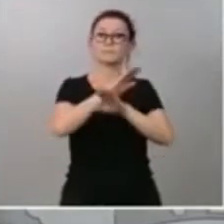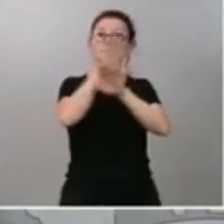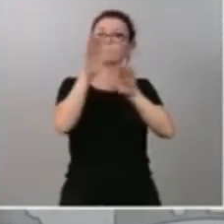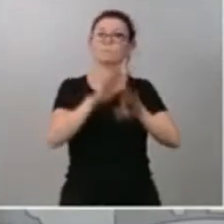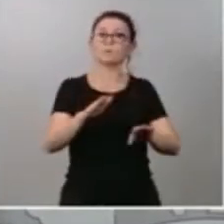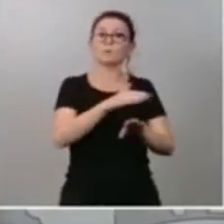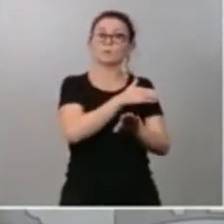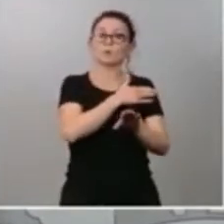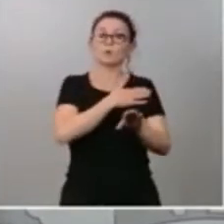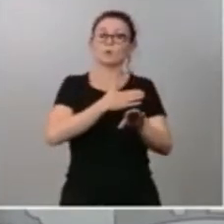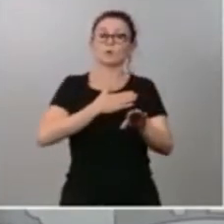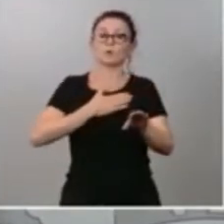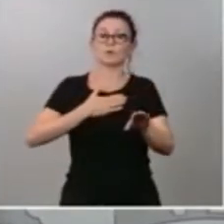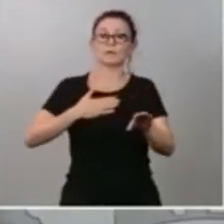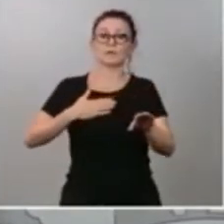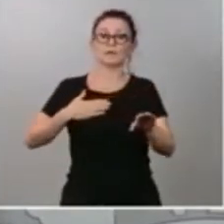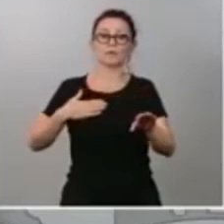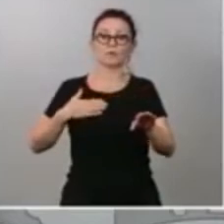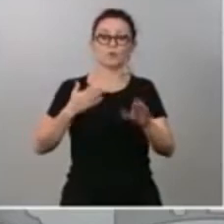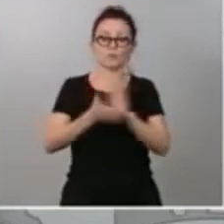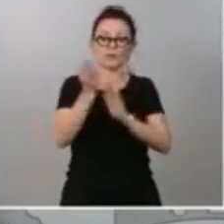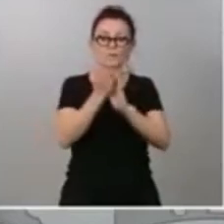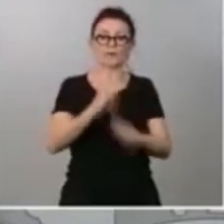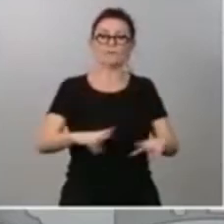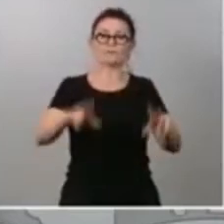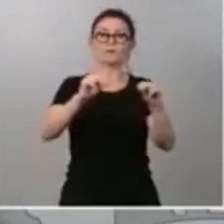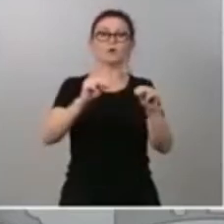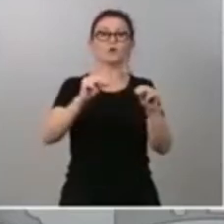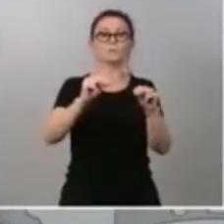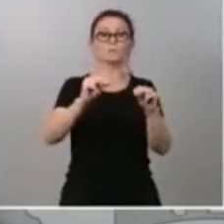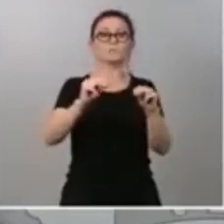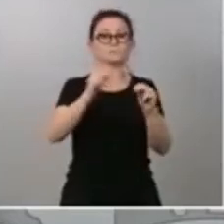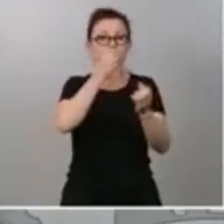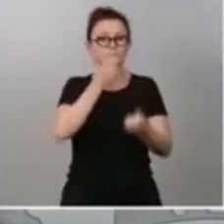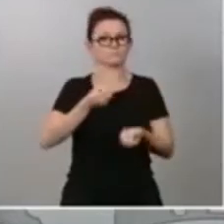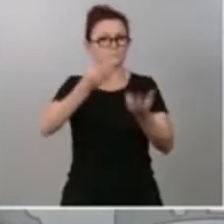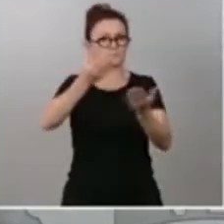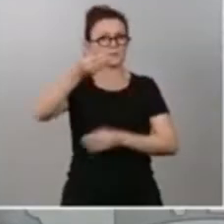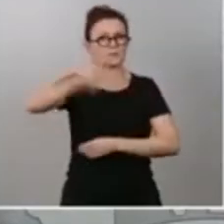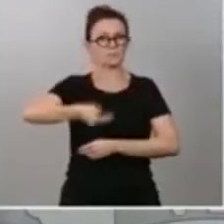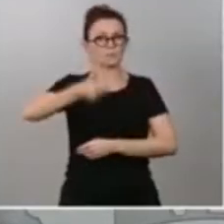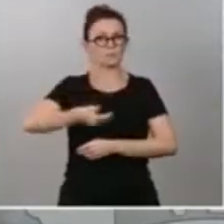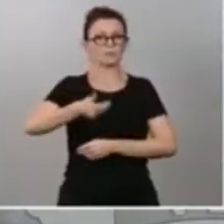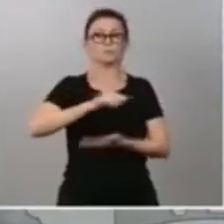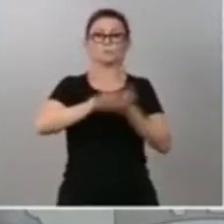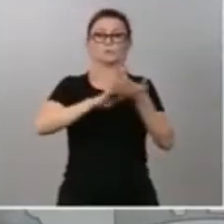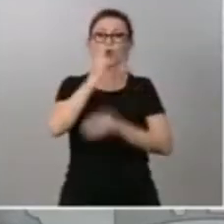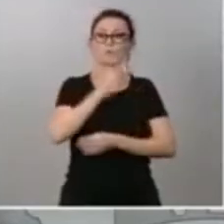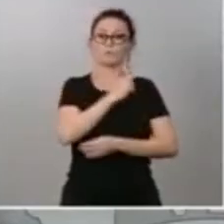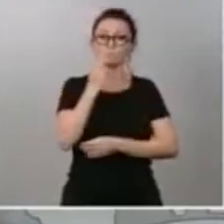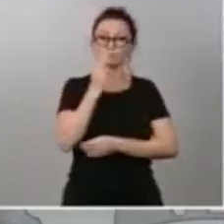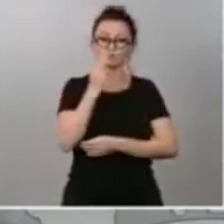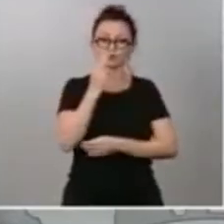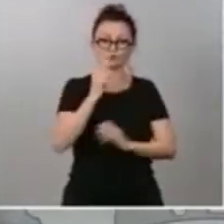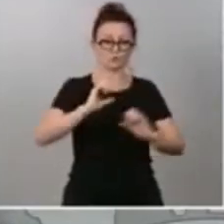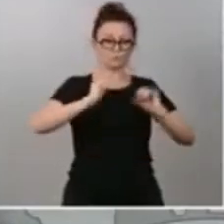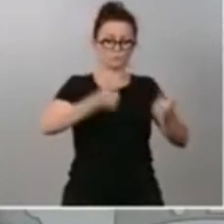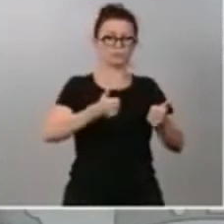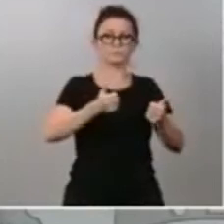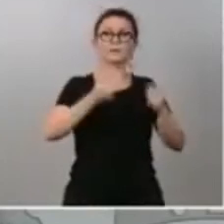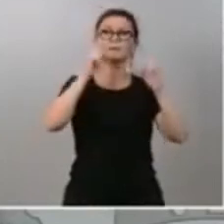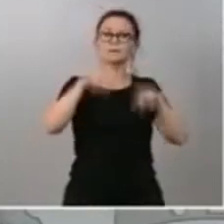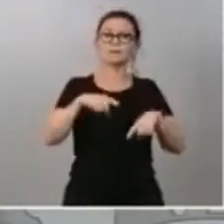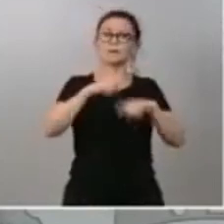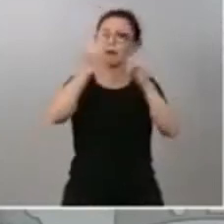con una observación que me parece relevante. Hemos hablado de compromisos activados, de acciones complementadas en tan solo seis